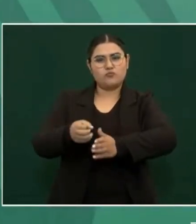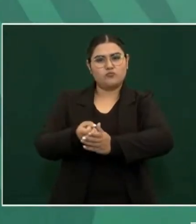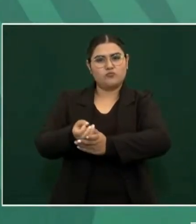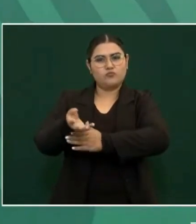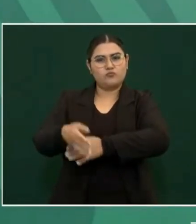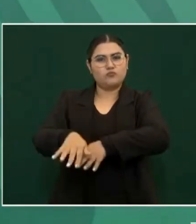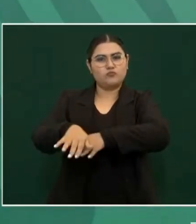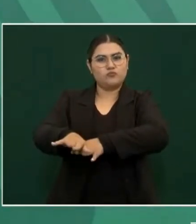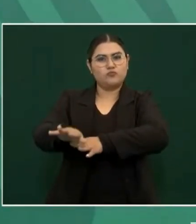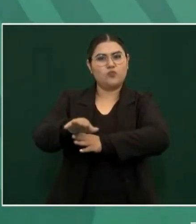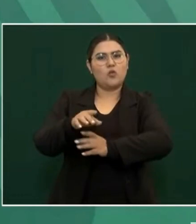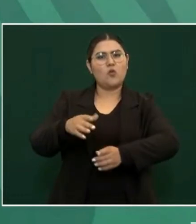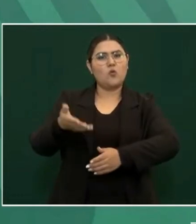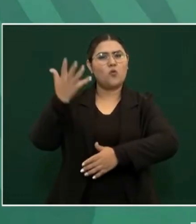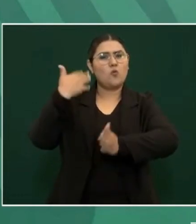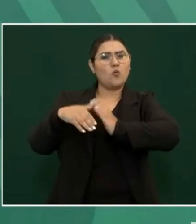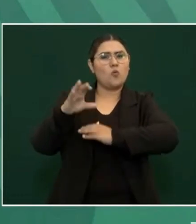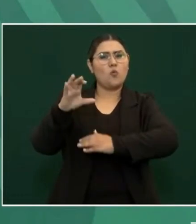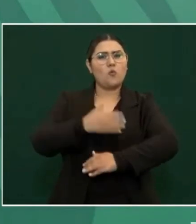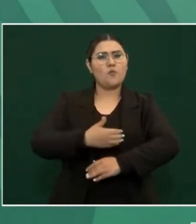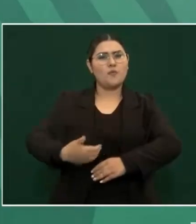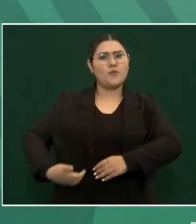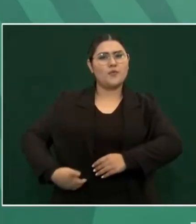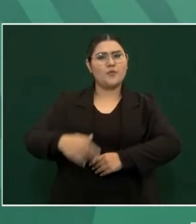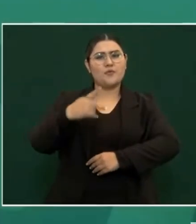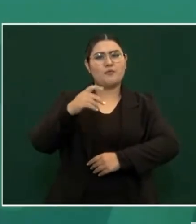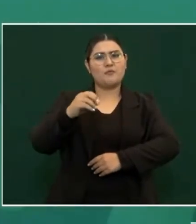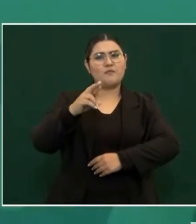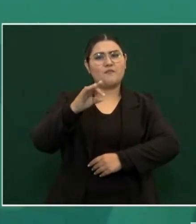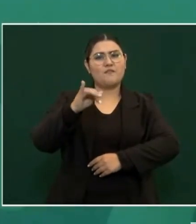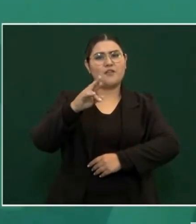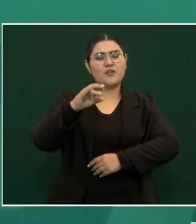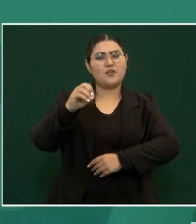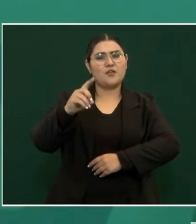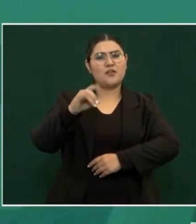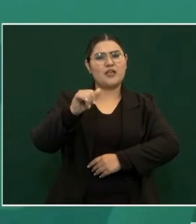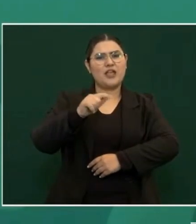para evitar las inundaciones de la ciudad